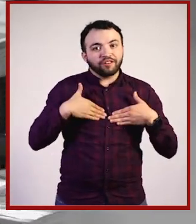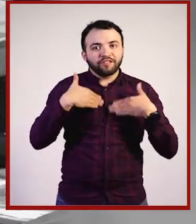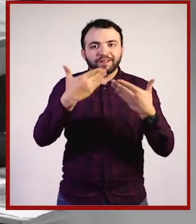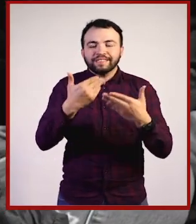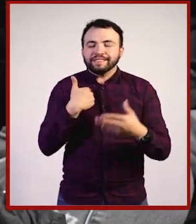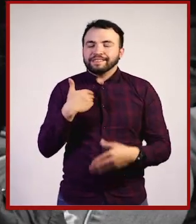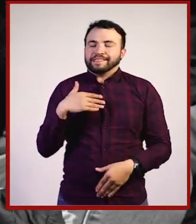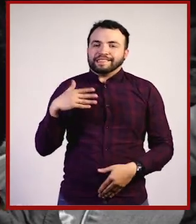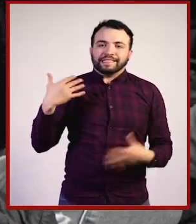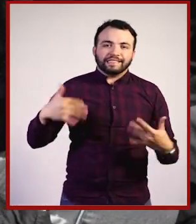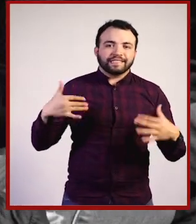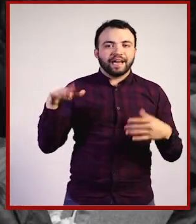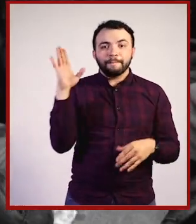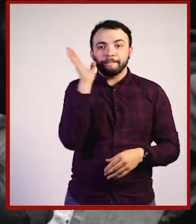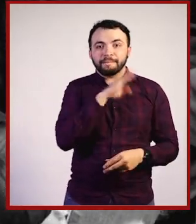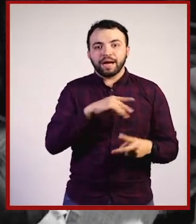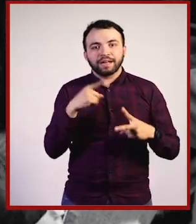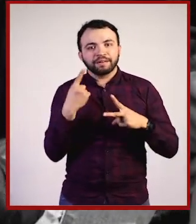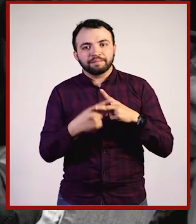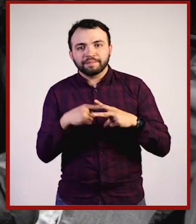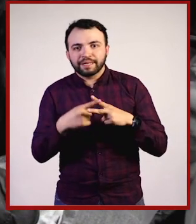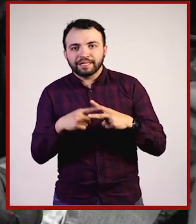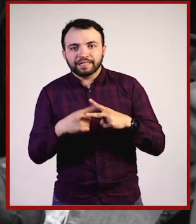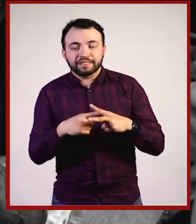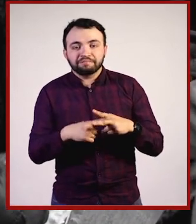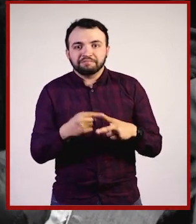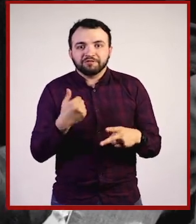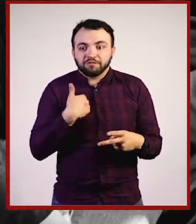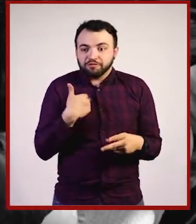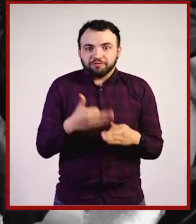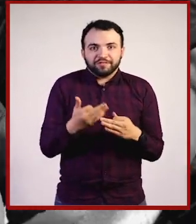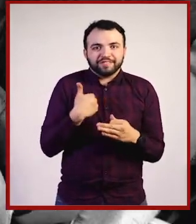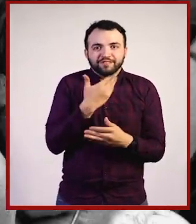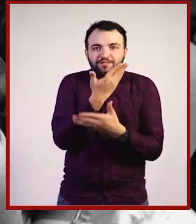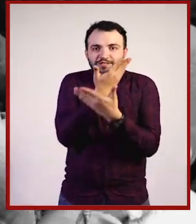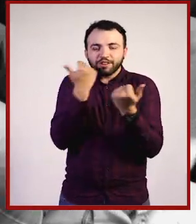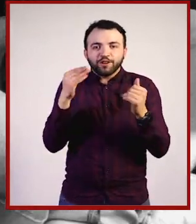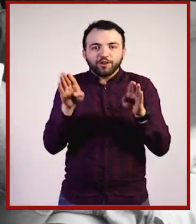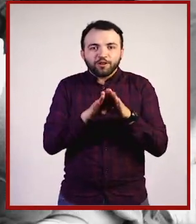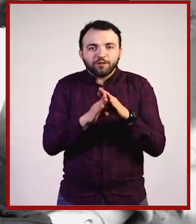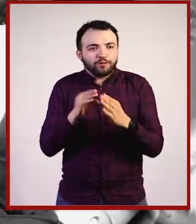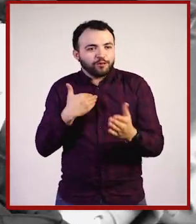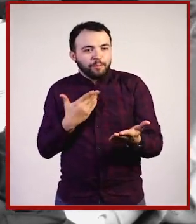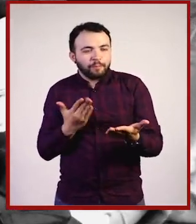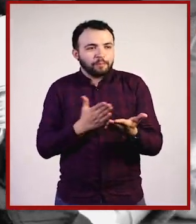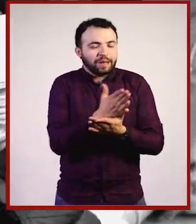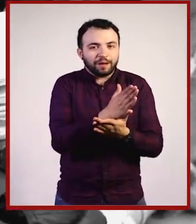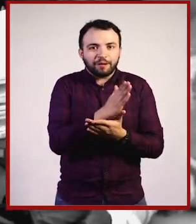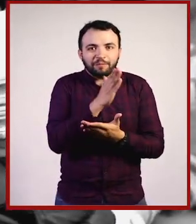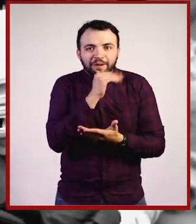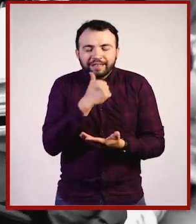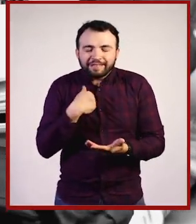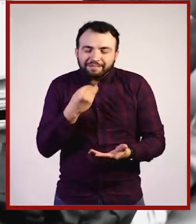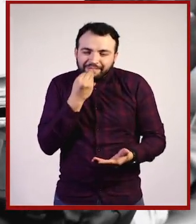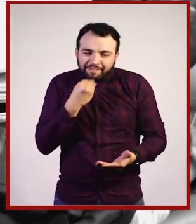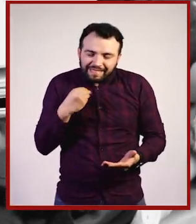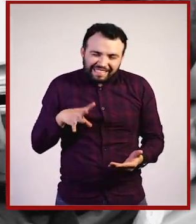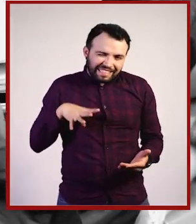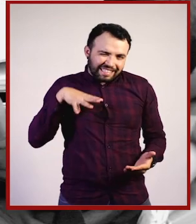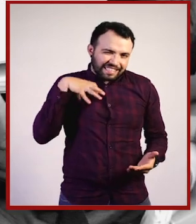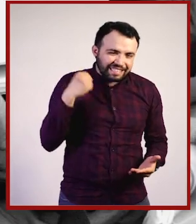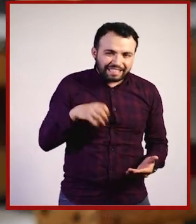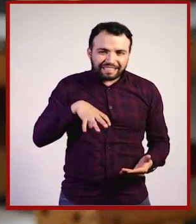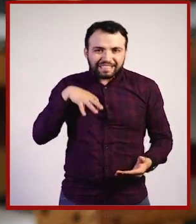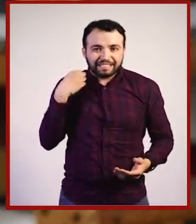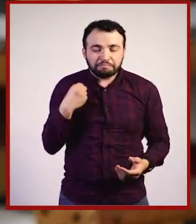matemáticas, eso sí, hasta la fecha, no sé cómo pude pasar, porque lo logré, de alguna manera me esforcé y lo hice. No